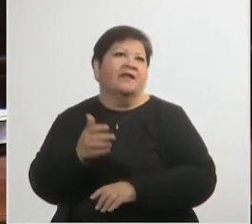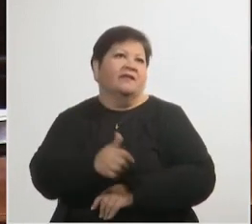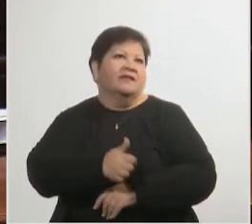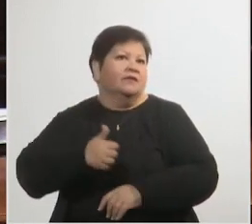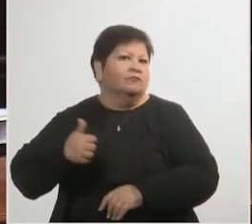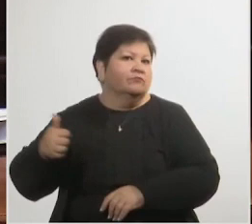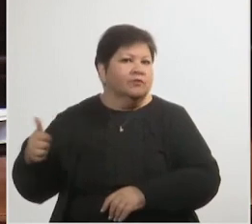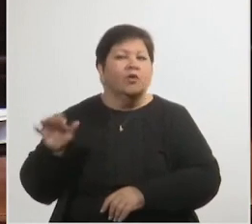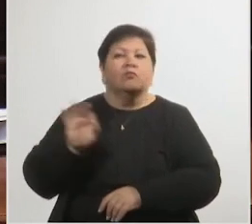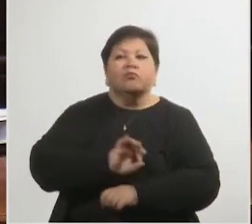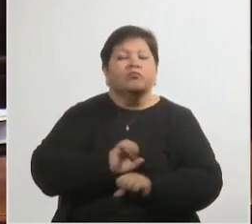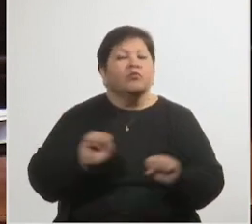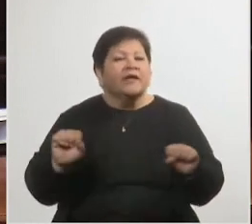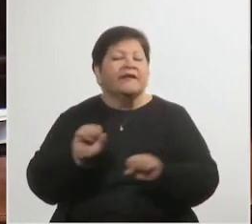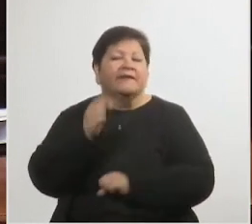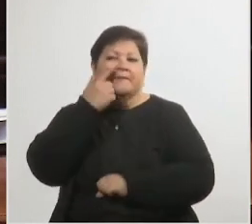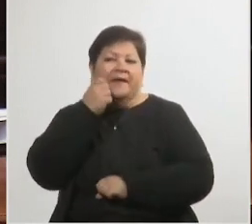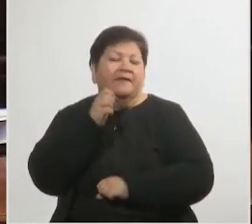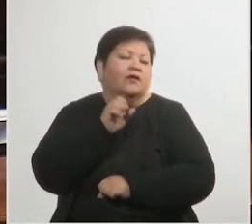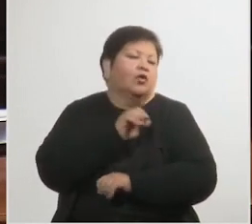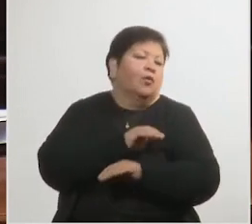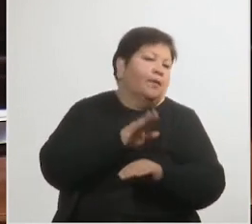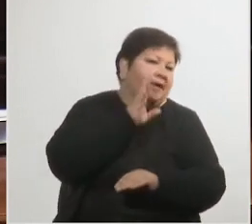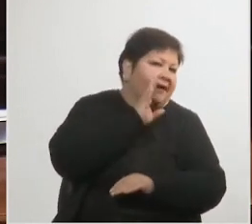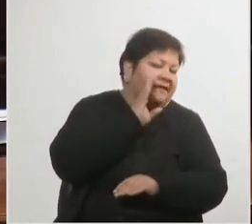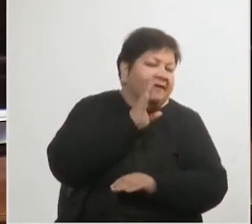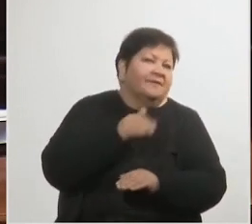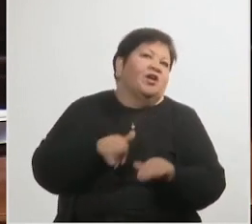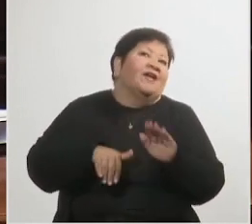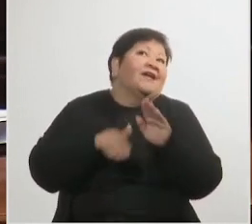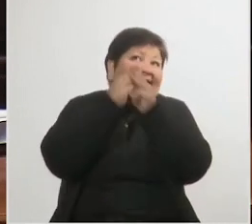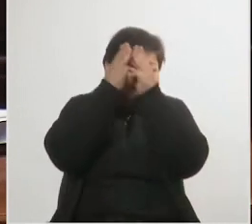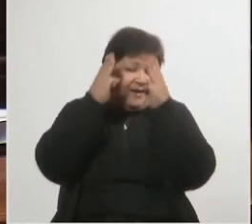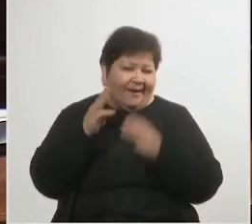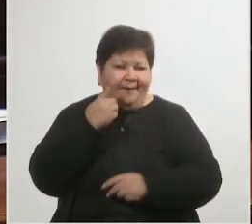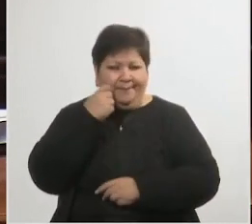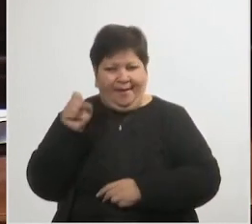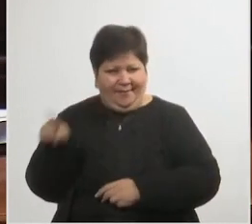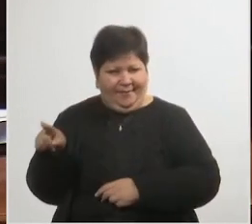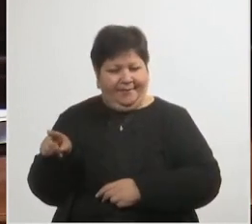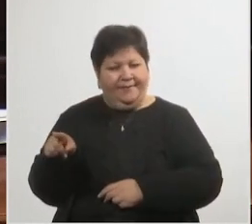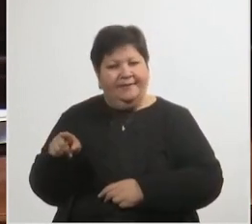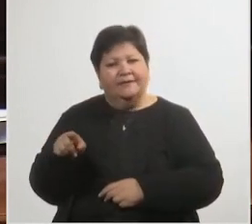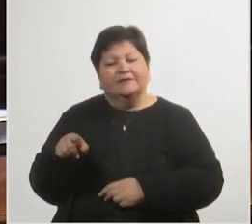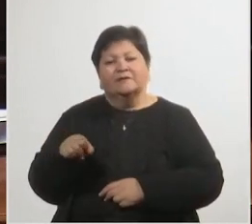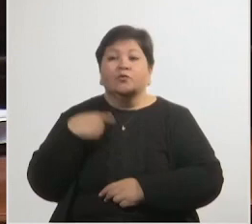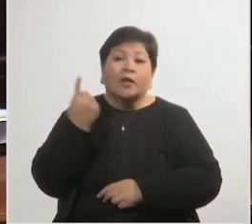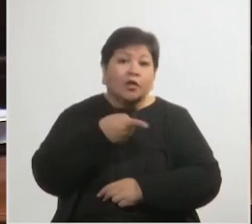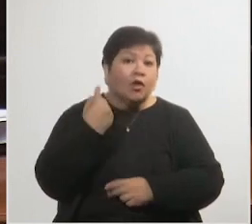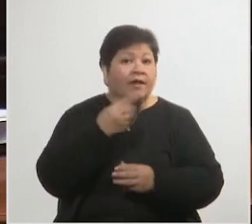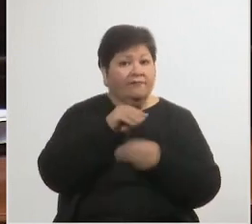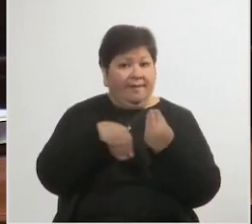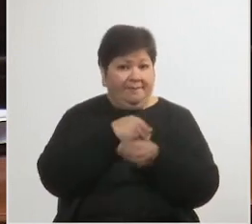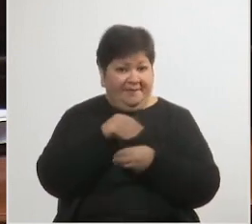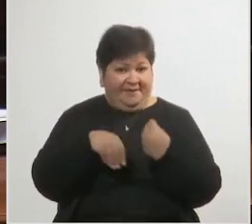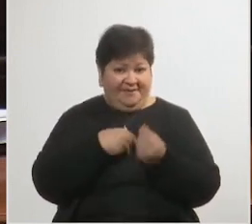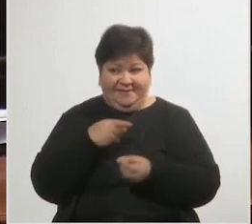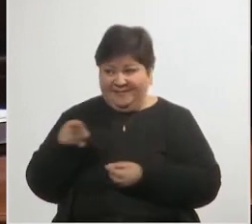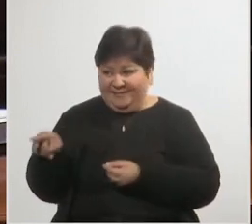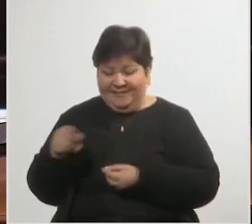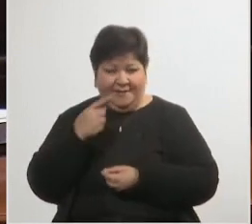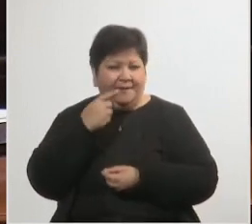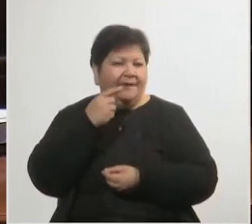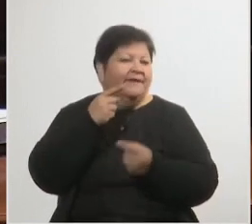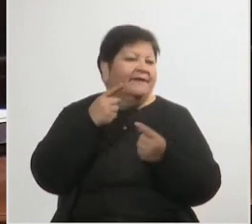podrá ser padre o madre, normalmente es el padre, sino toda la familia que rodea a ese padre,